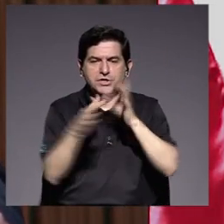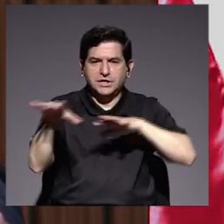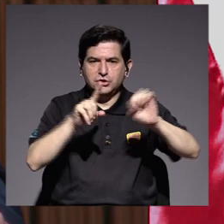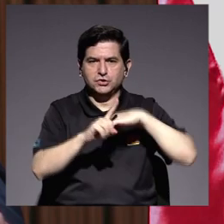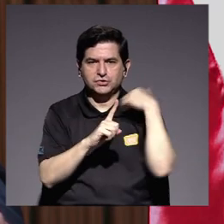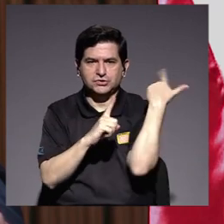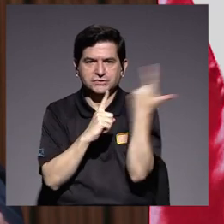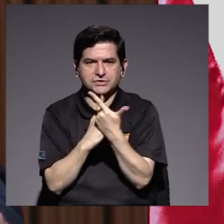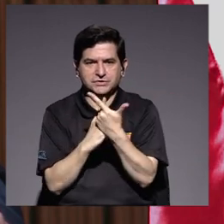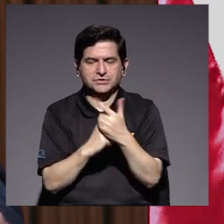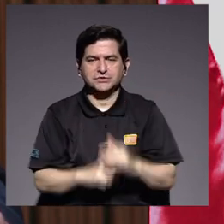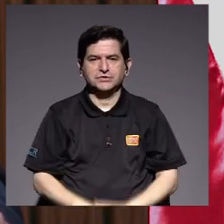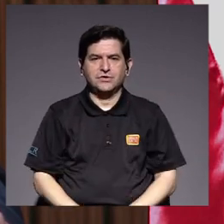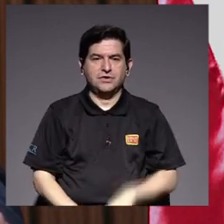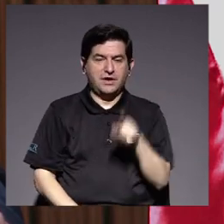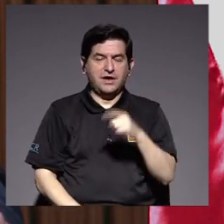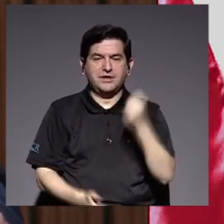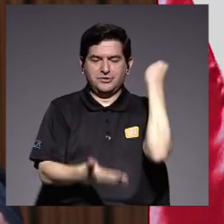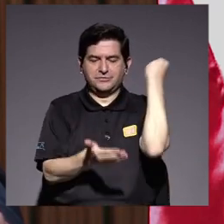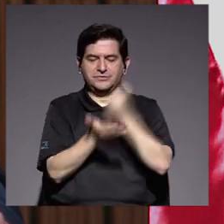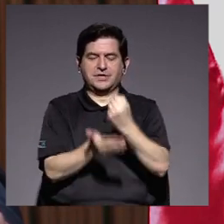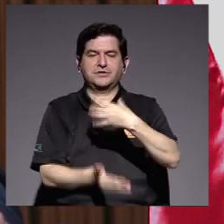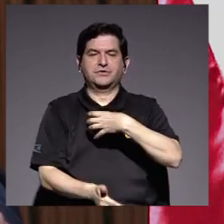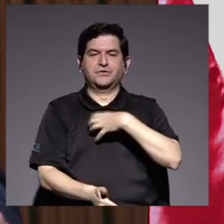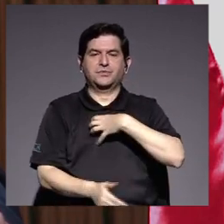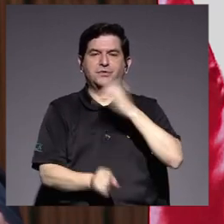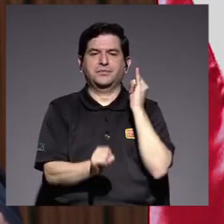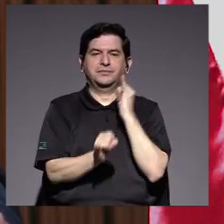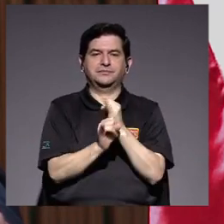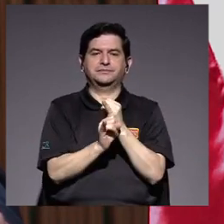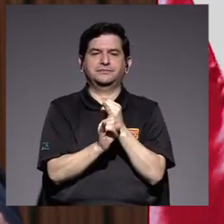acción social, que son un sello de nuestra institución.